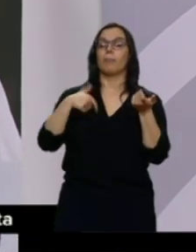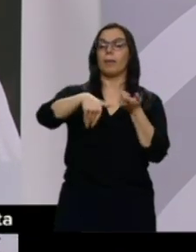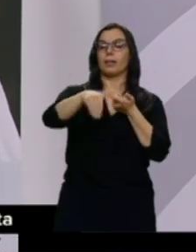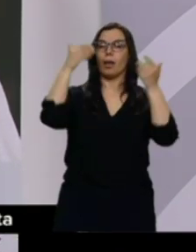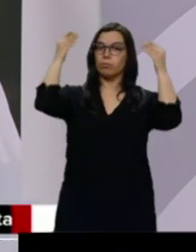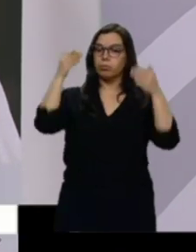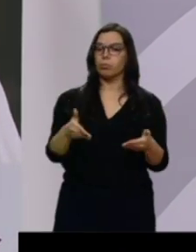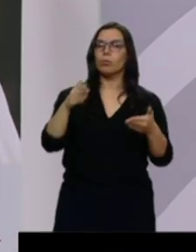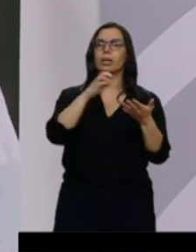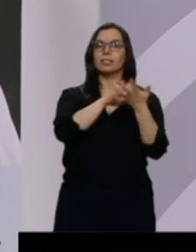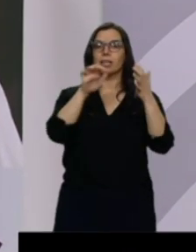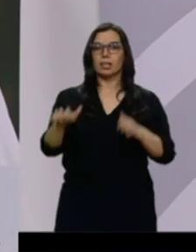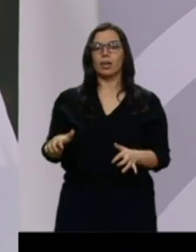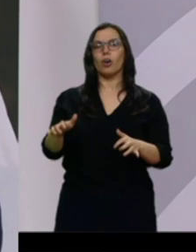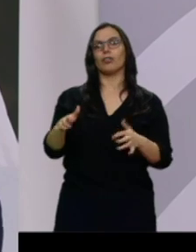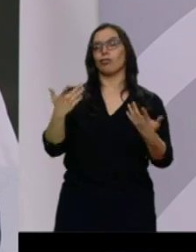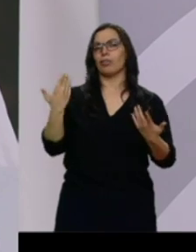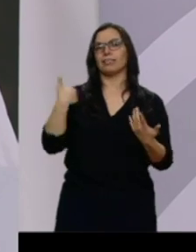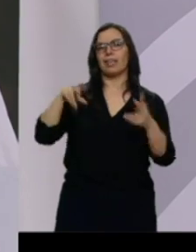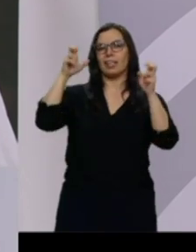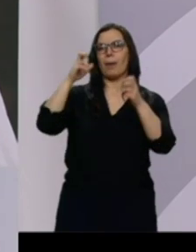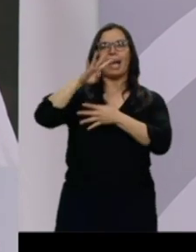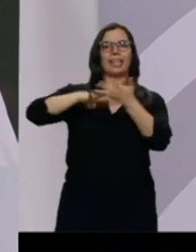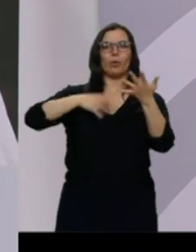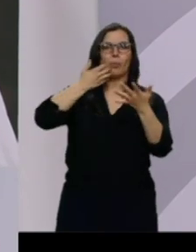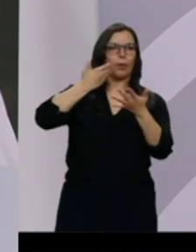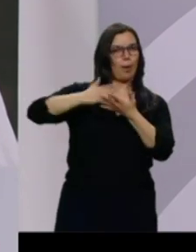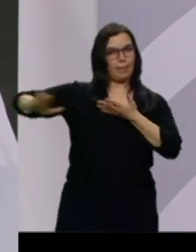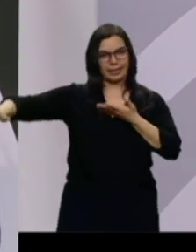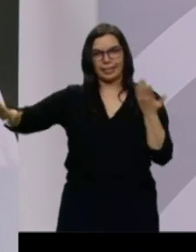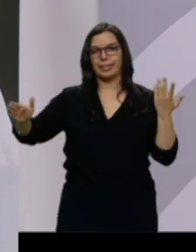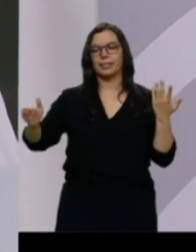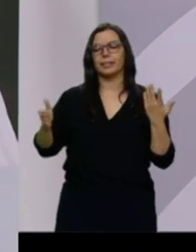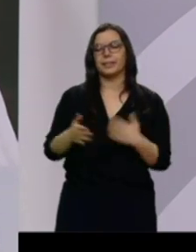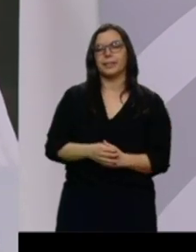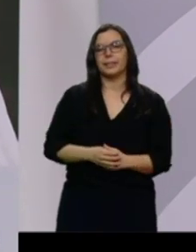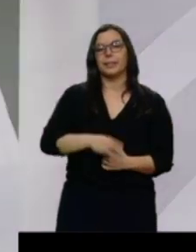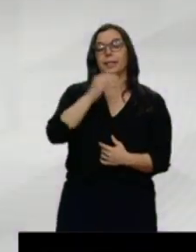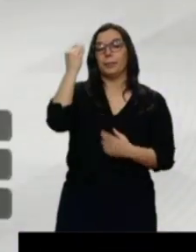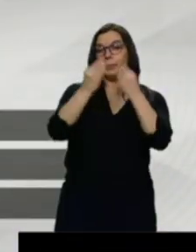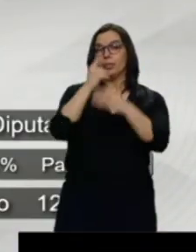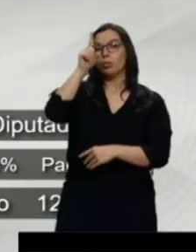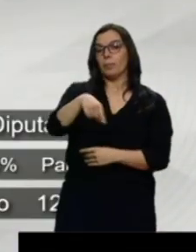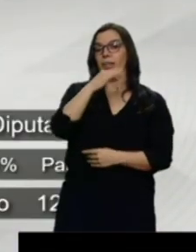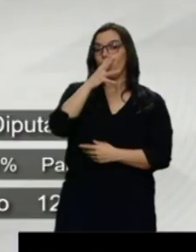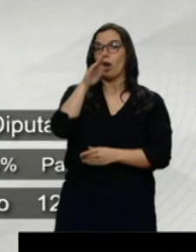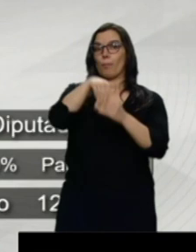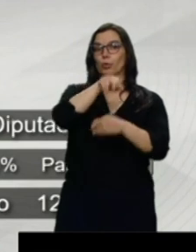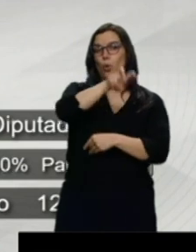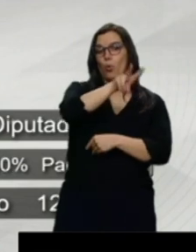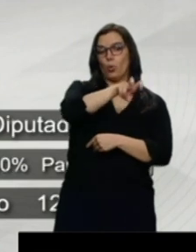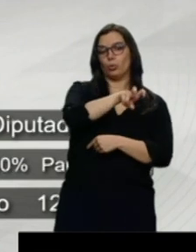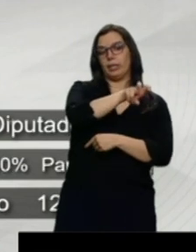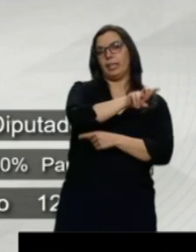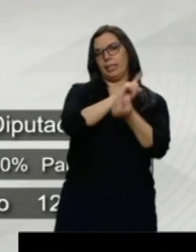al margen el tema catalán, y pienso también que ahora va a cambiar de tornas el voto útil. El análisis por